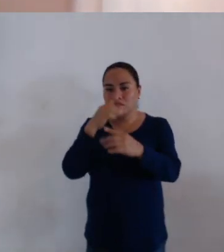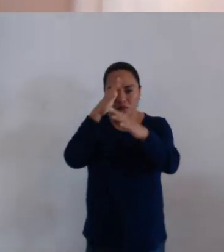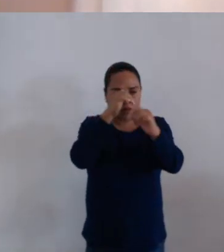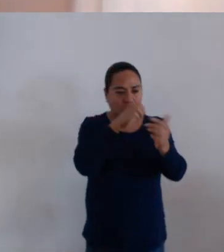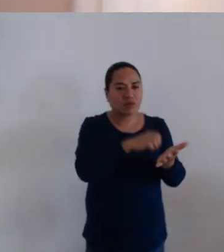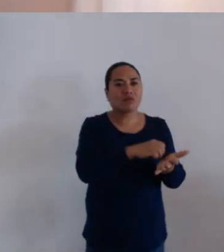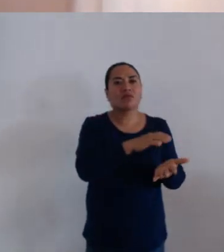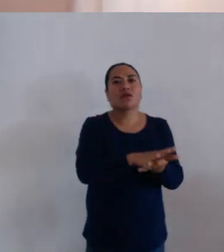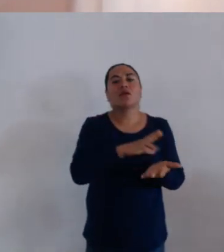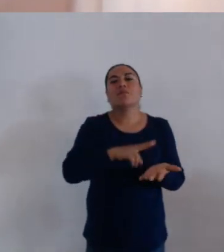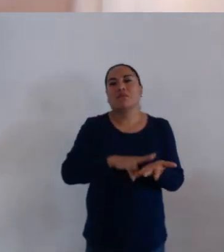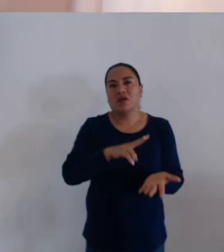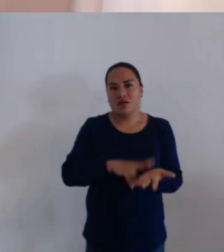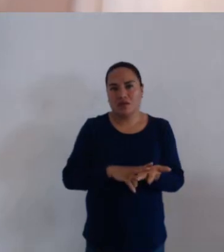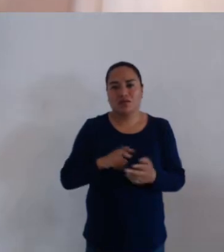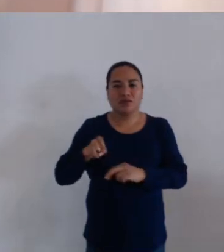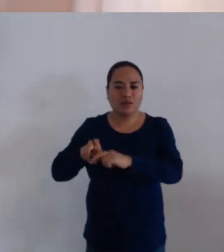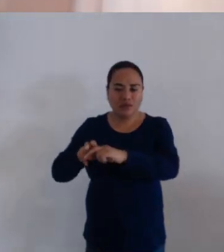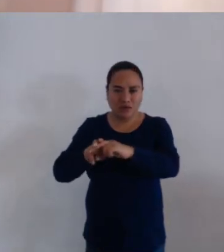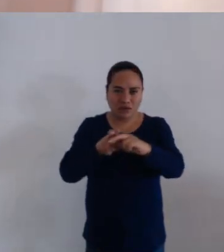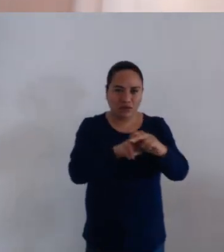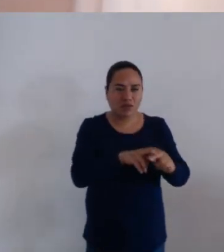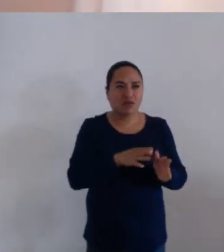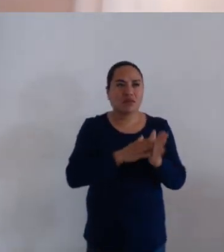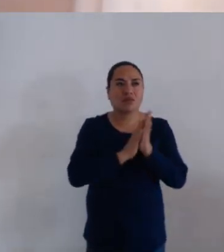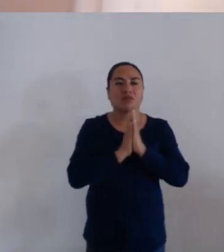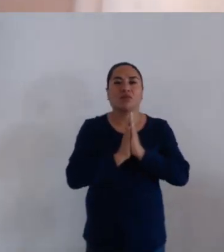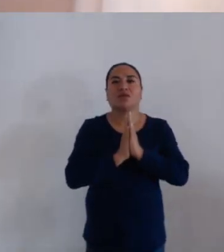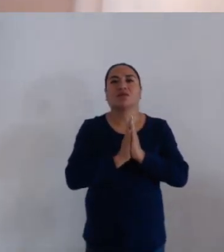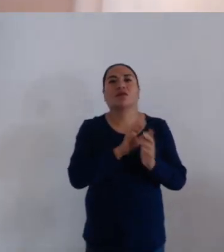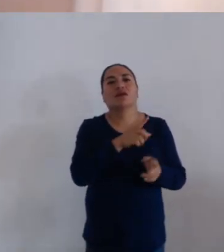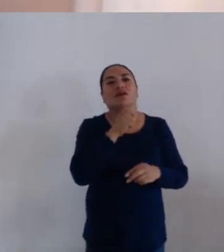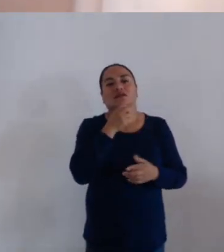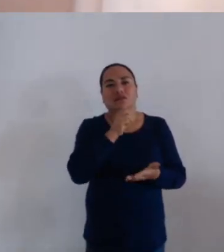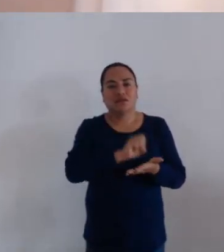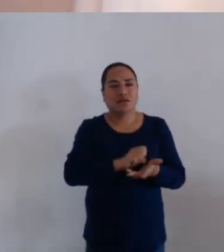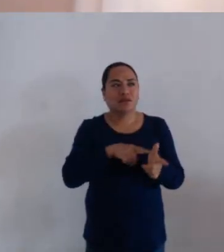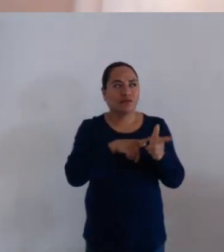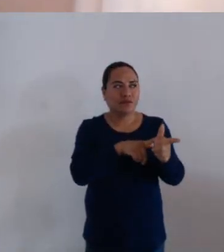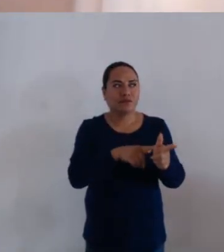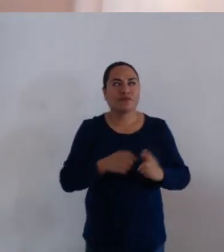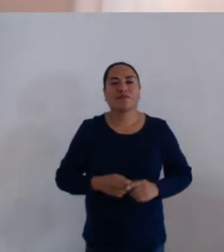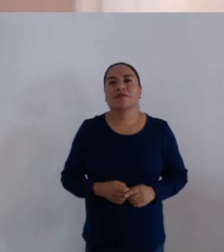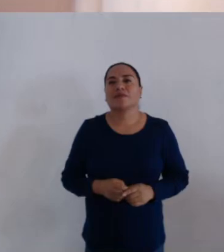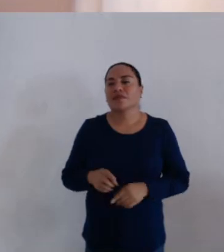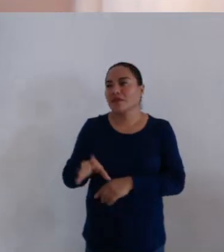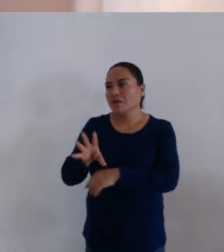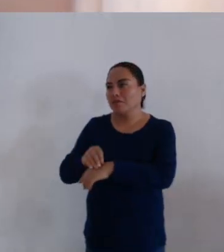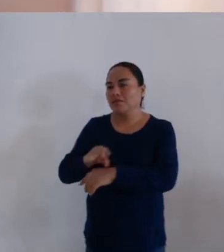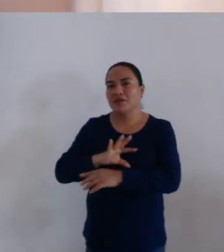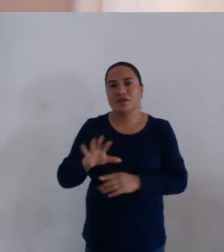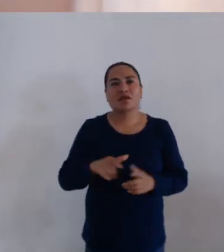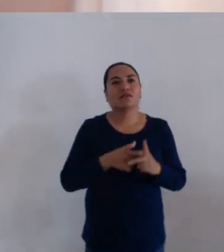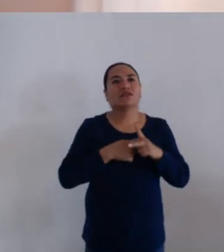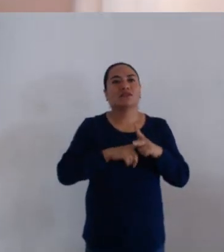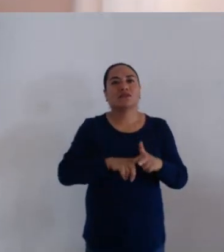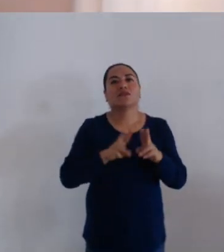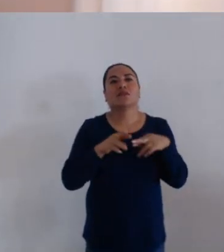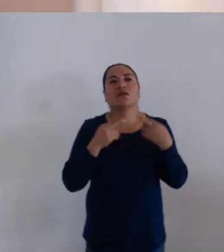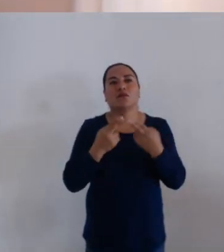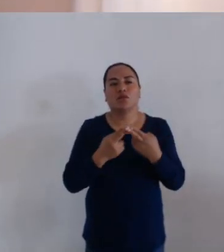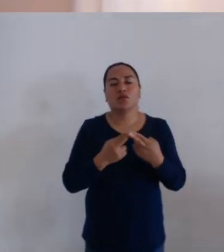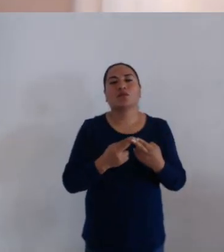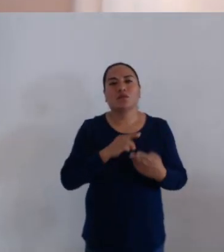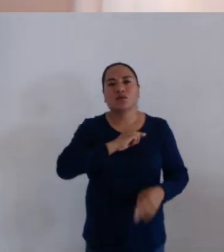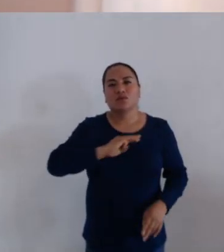Tomen asiento, por favor, y continúa, secretaria, con el desahogo de la sesión. Con su permiso. Habiéndose declarado legalmente instalada la sesión